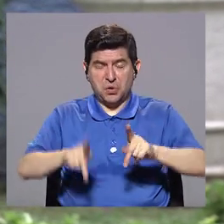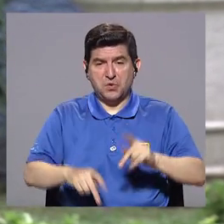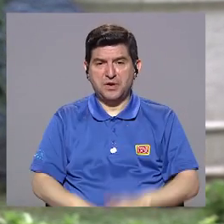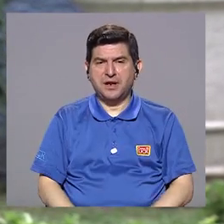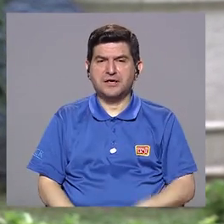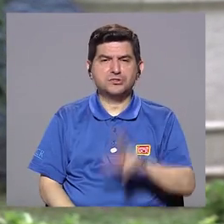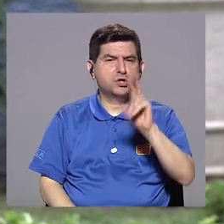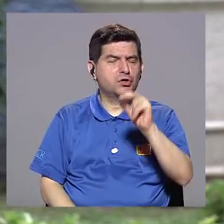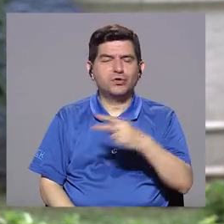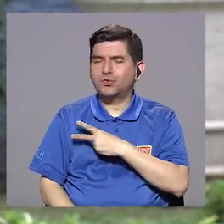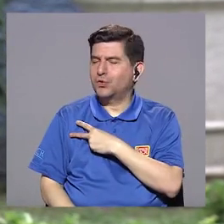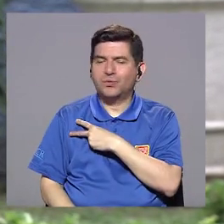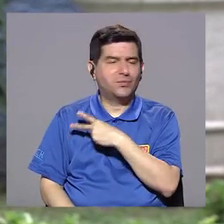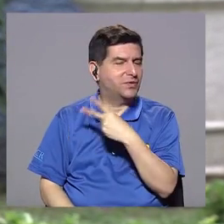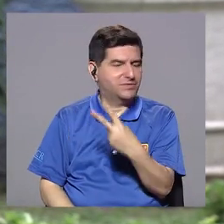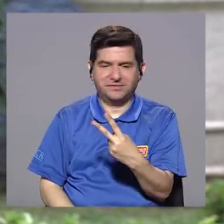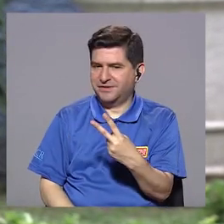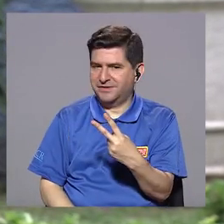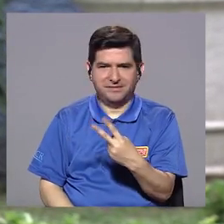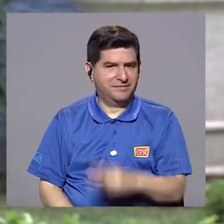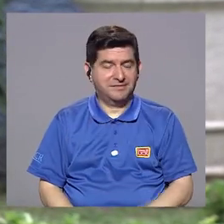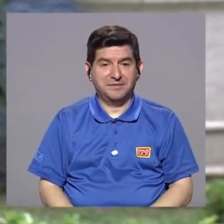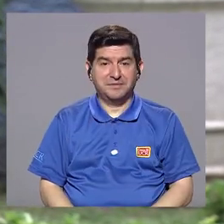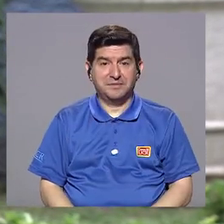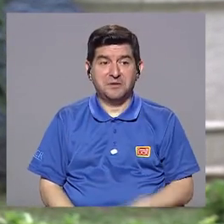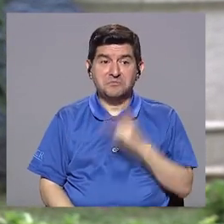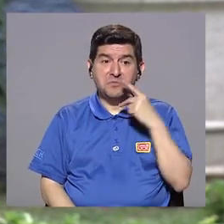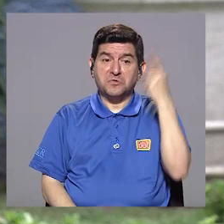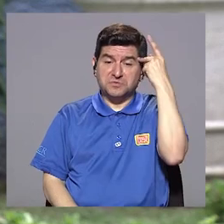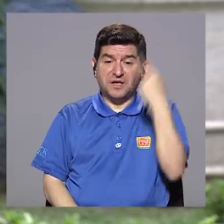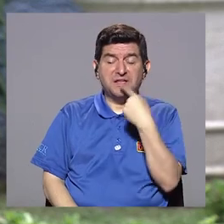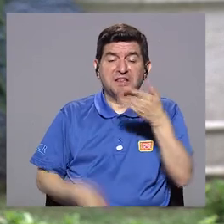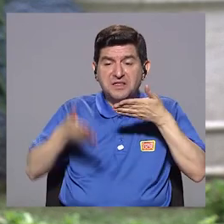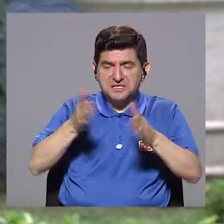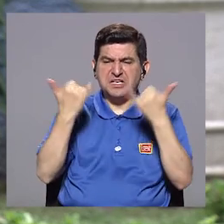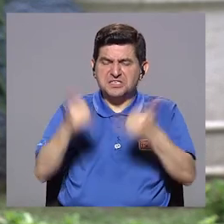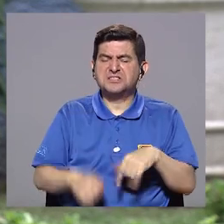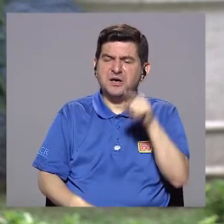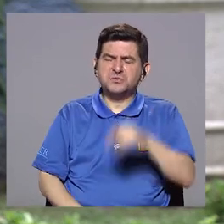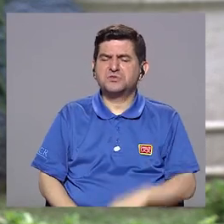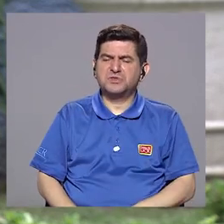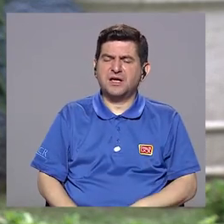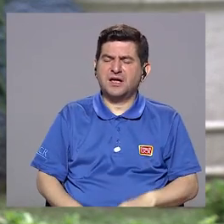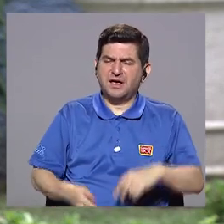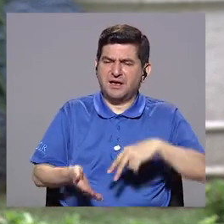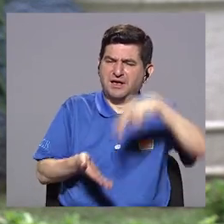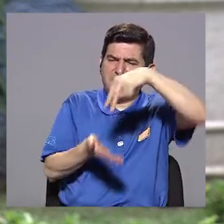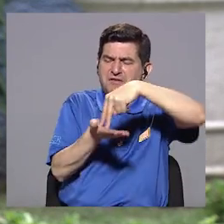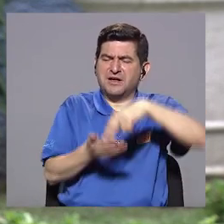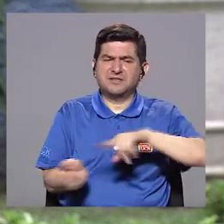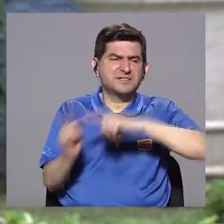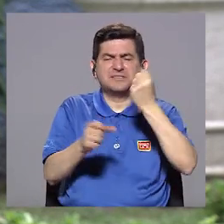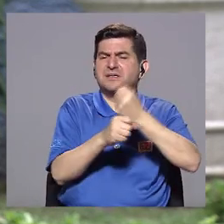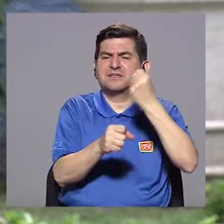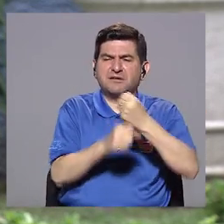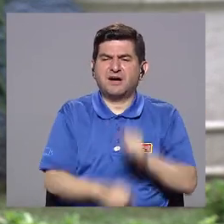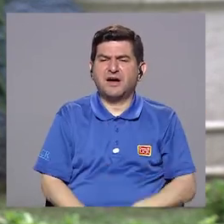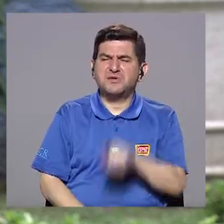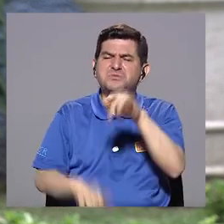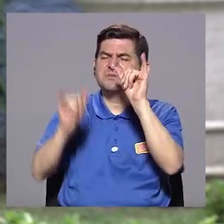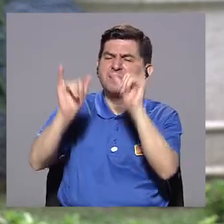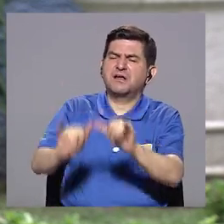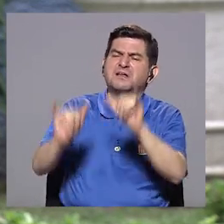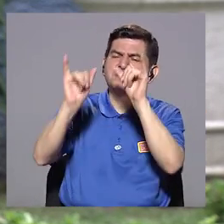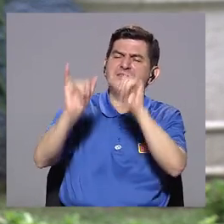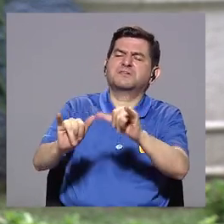personas no son por voluntad. Los papás le dicen a su hijo, ya levántate, anda a trabajar, ¿hasta cuándo estás